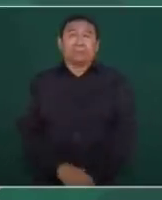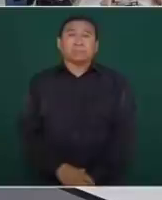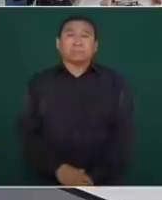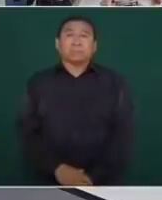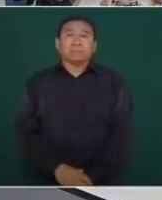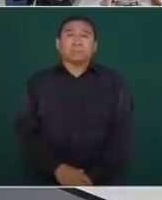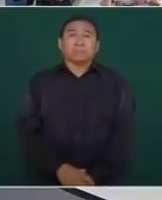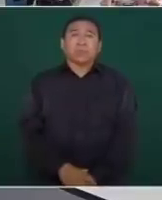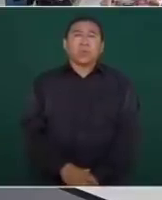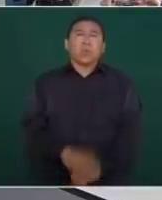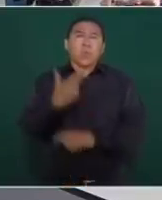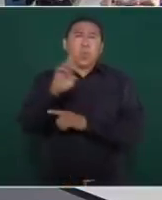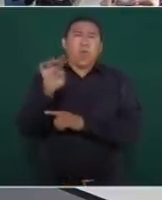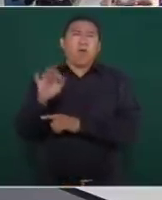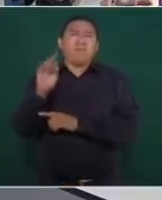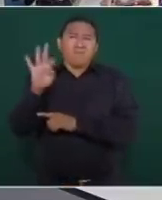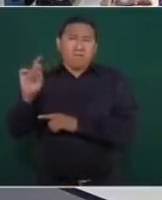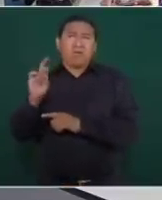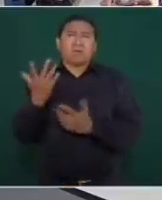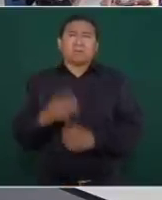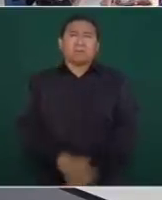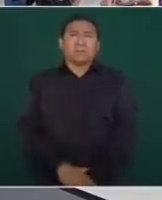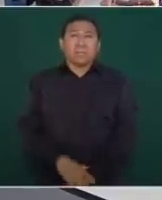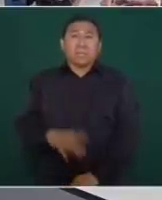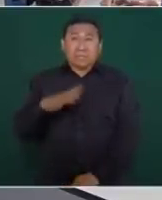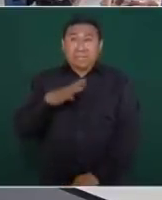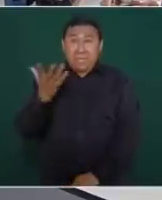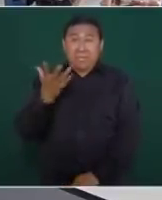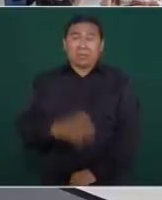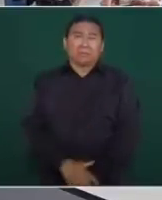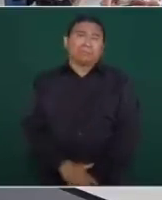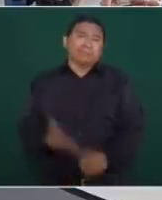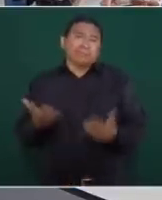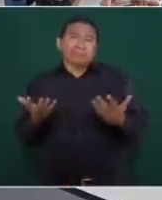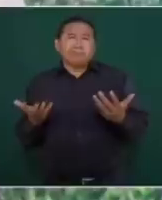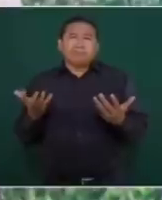¿Sería un home park lo que harían? Pues